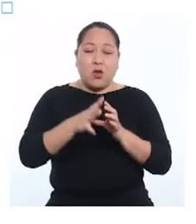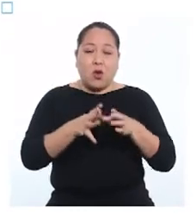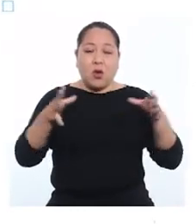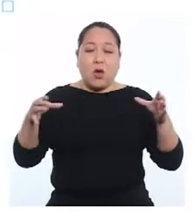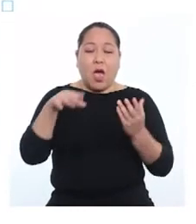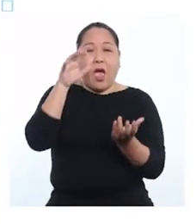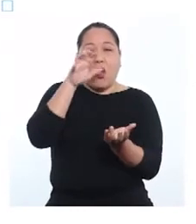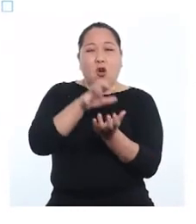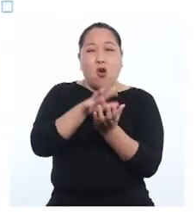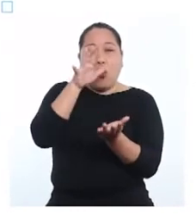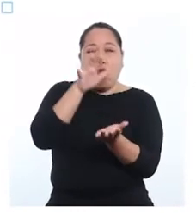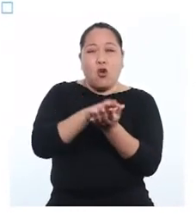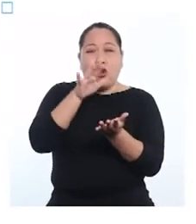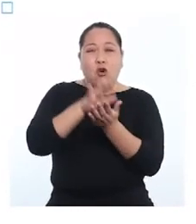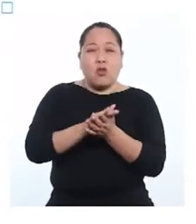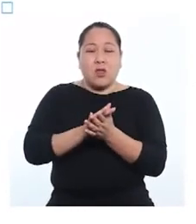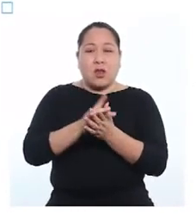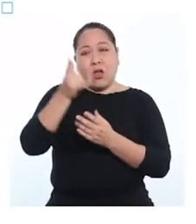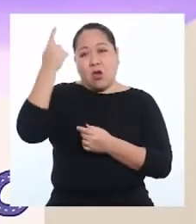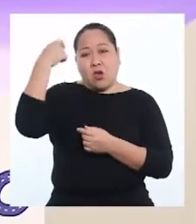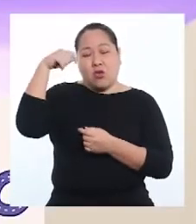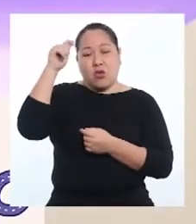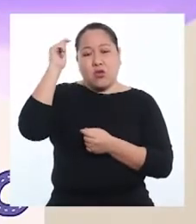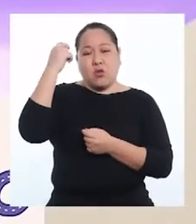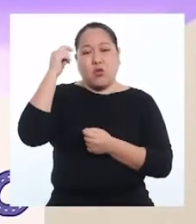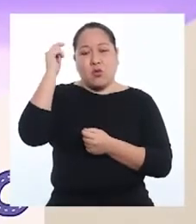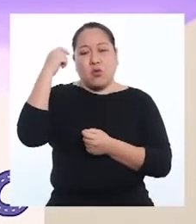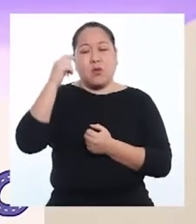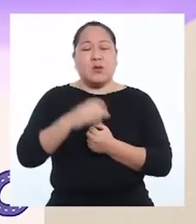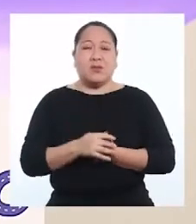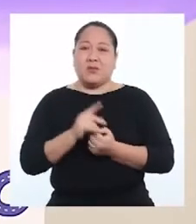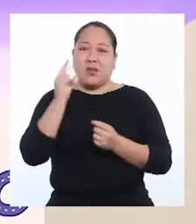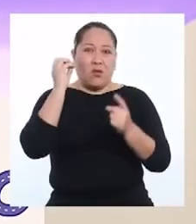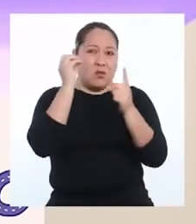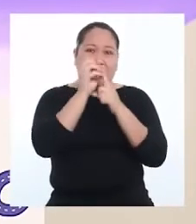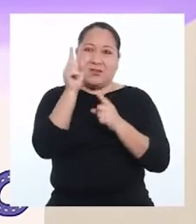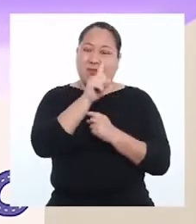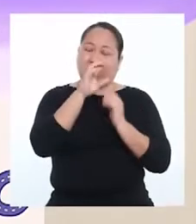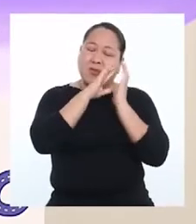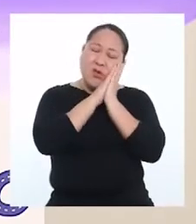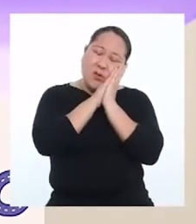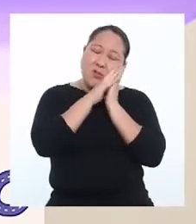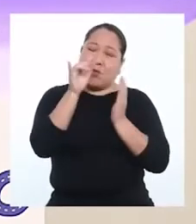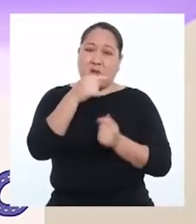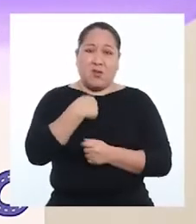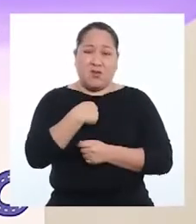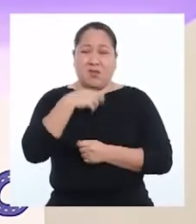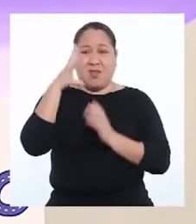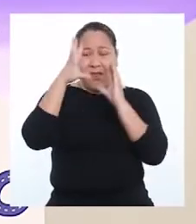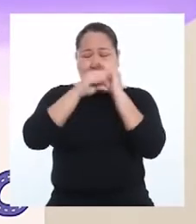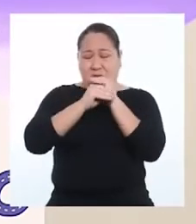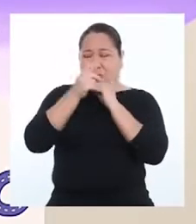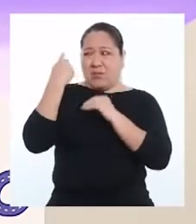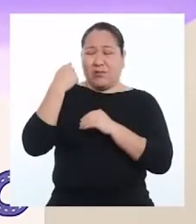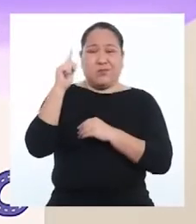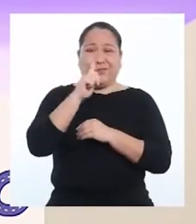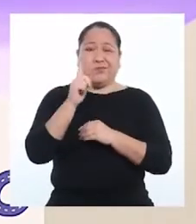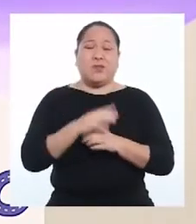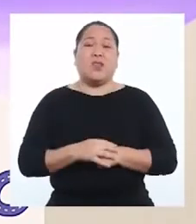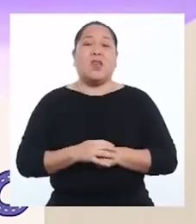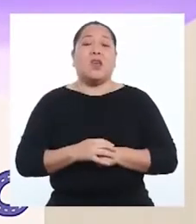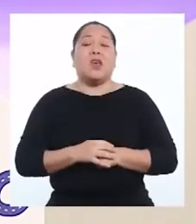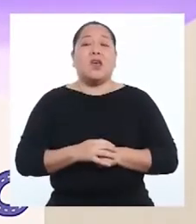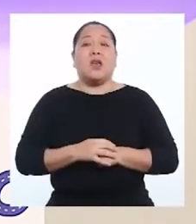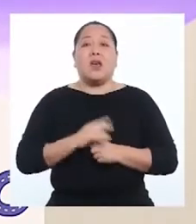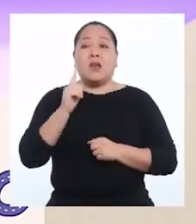gigante y el cocodrilo de Tumbes. Y no sigo porque el objetivo no es que no puedas dormir como yo en la noche, sino que identifiquemos